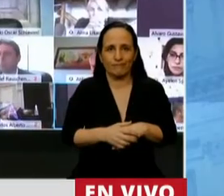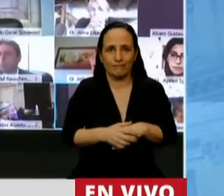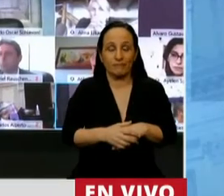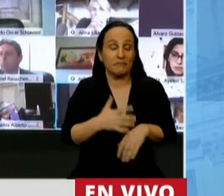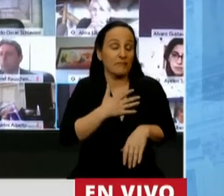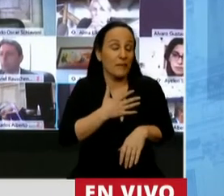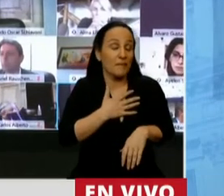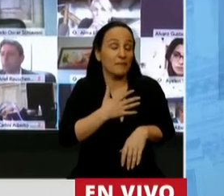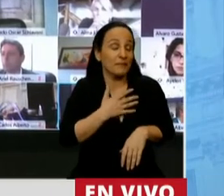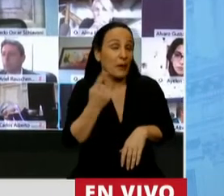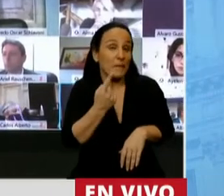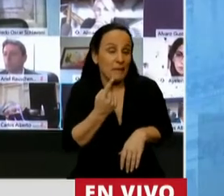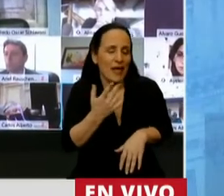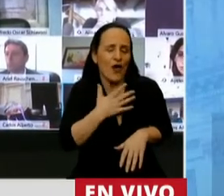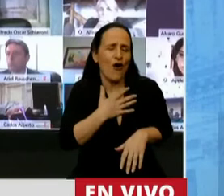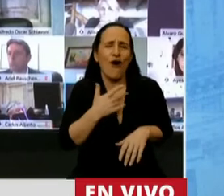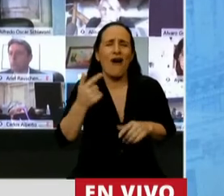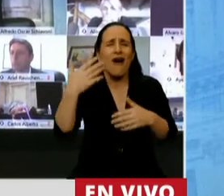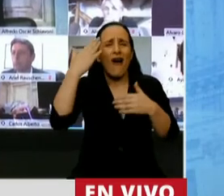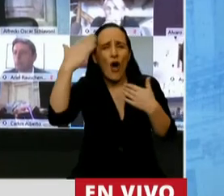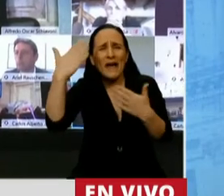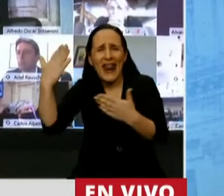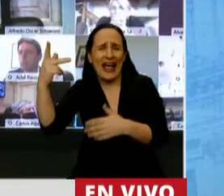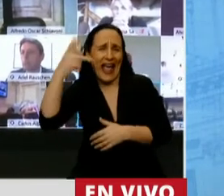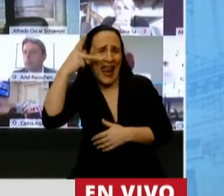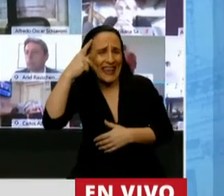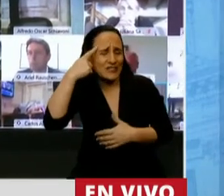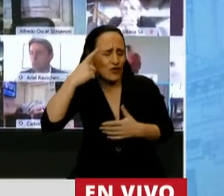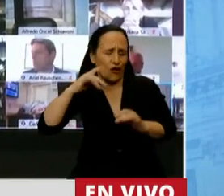Por primero quiero empezar adhiriendo a todos los homenajes a Néstor.